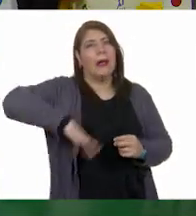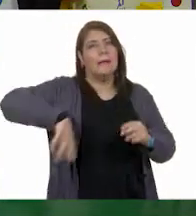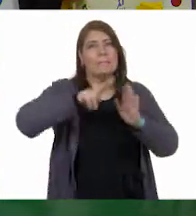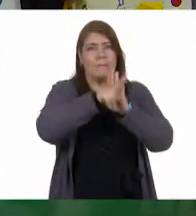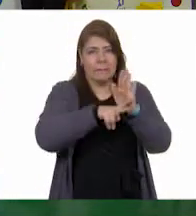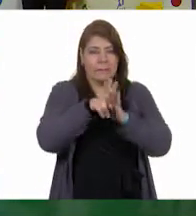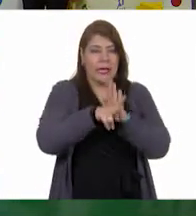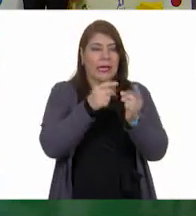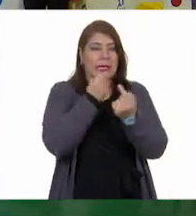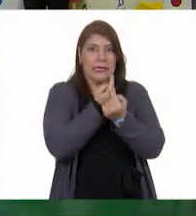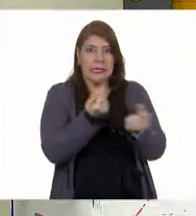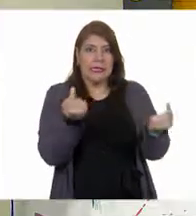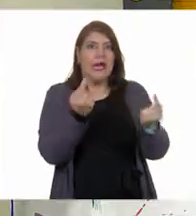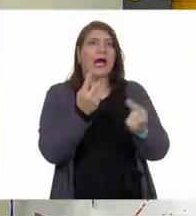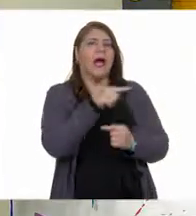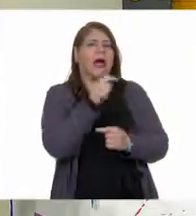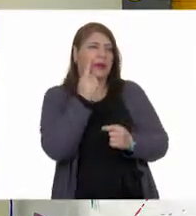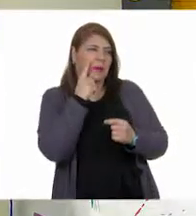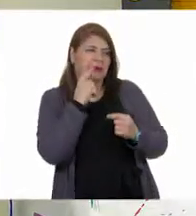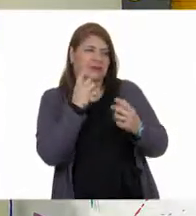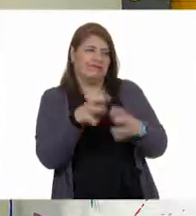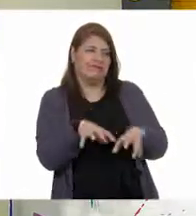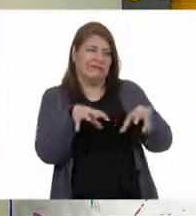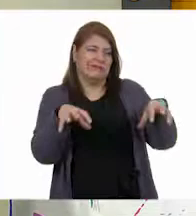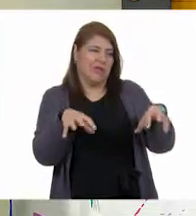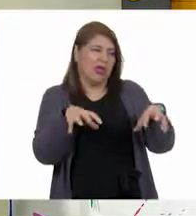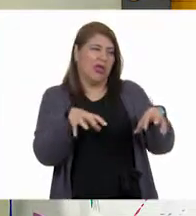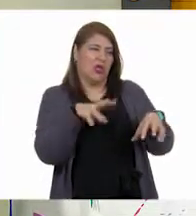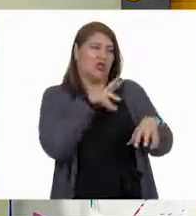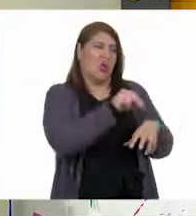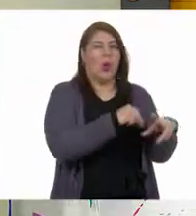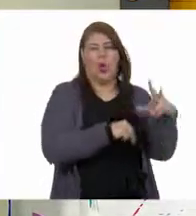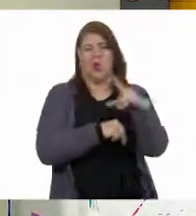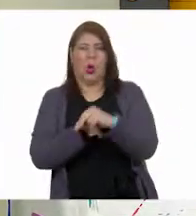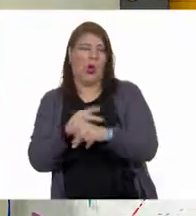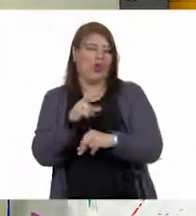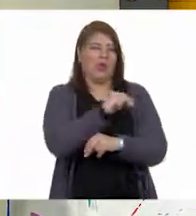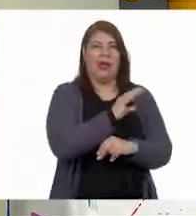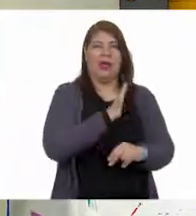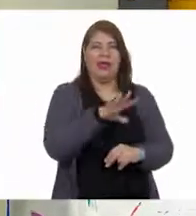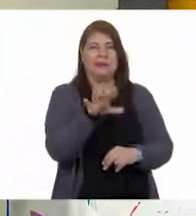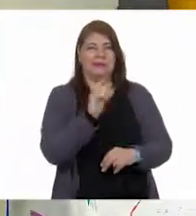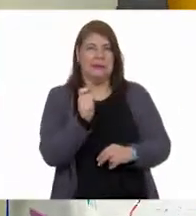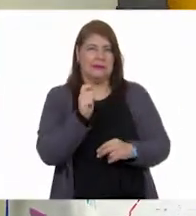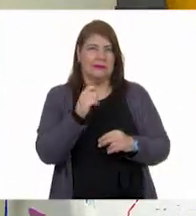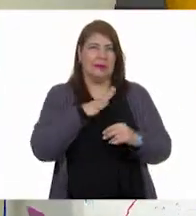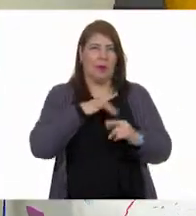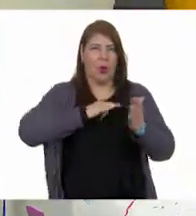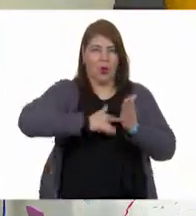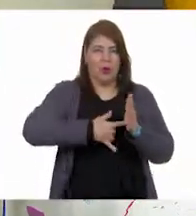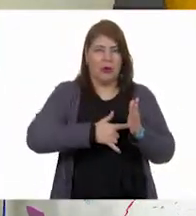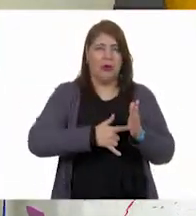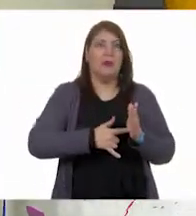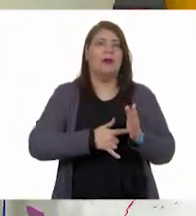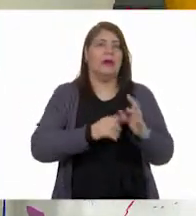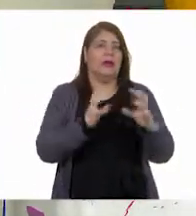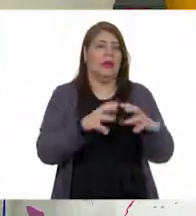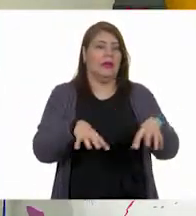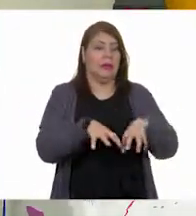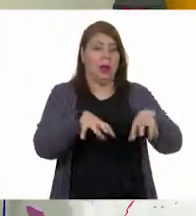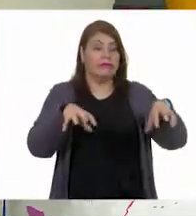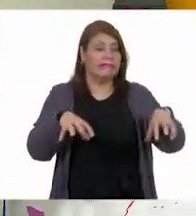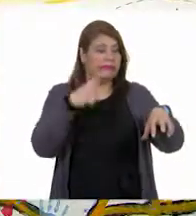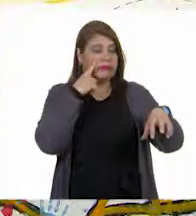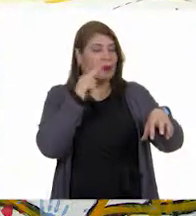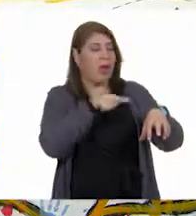Ahí vimos que las niñas al principio no se querían poner de acuerdo en los horarios de la cancha. El equipo quería que se hiciera lo que ellas decían,